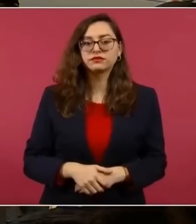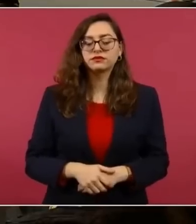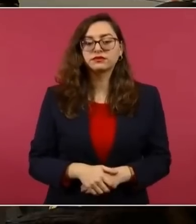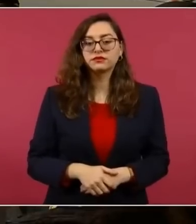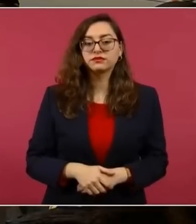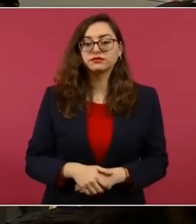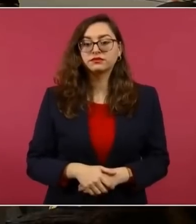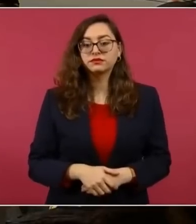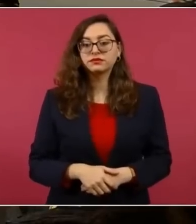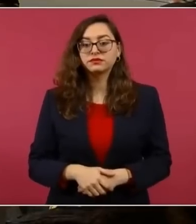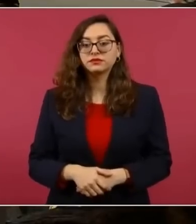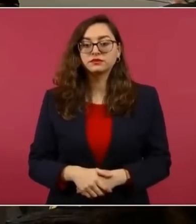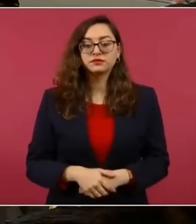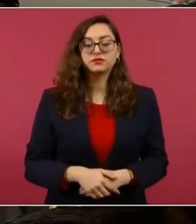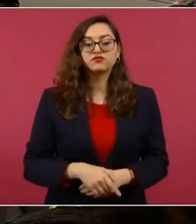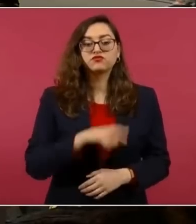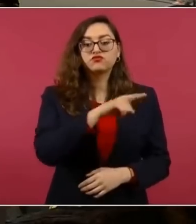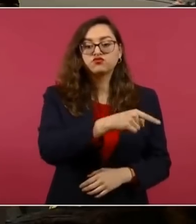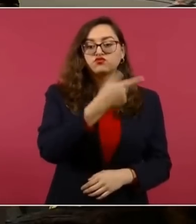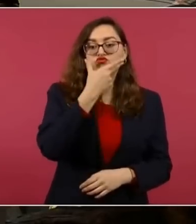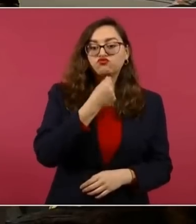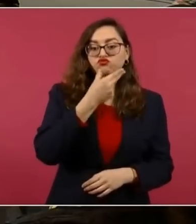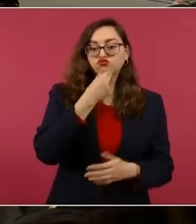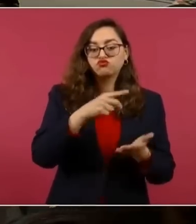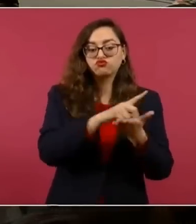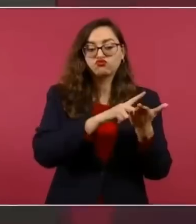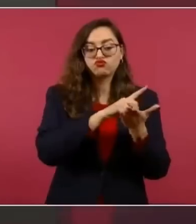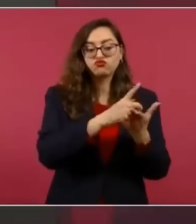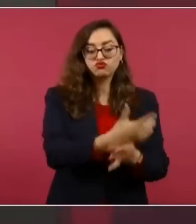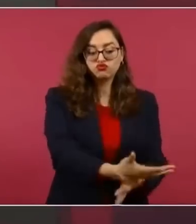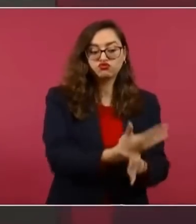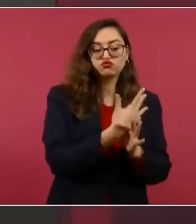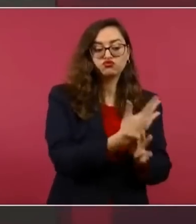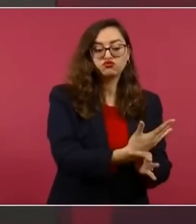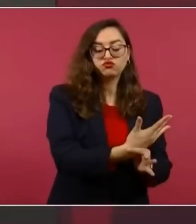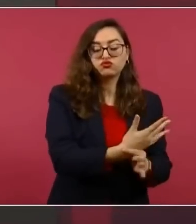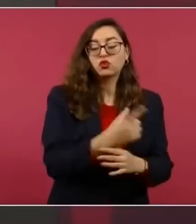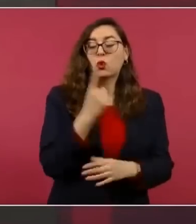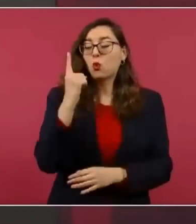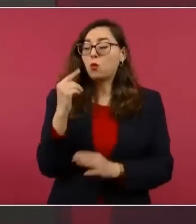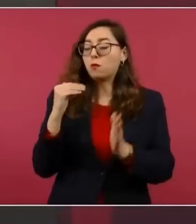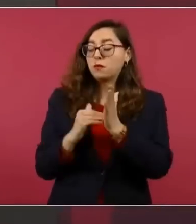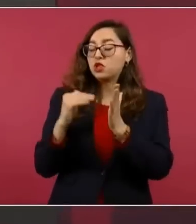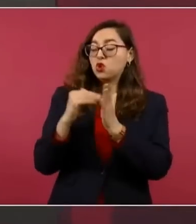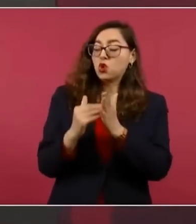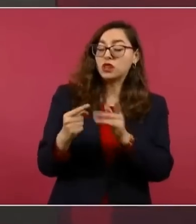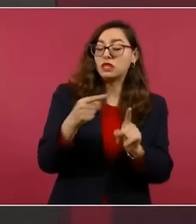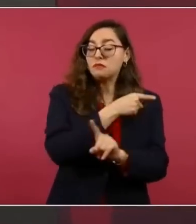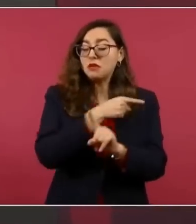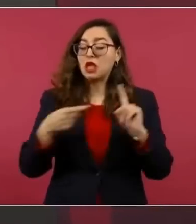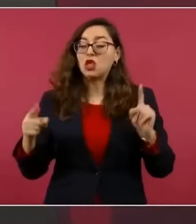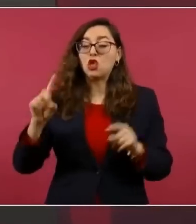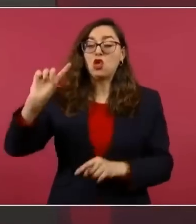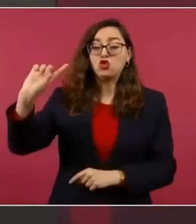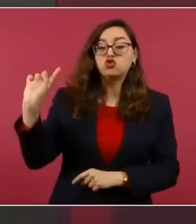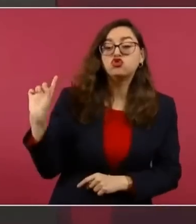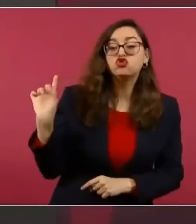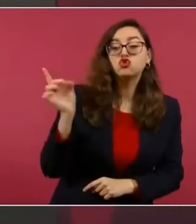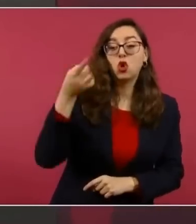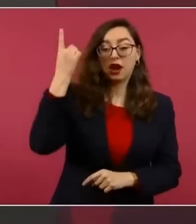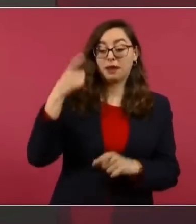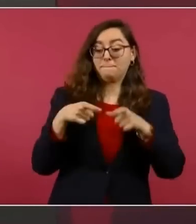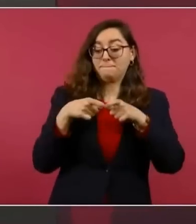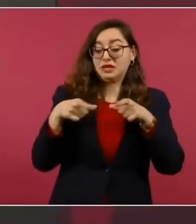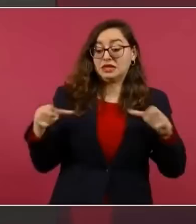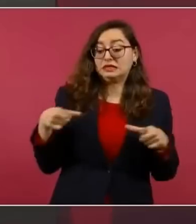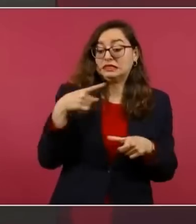un millón y medio de dólares en billetes de 100 dólares. Bueno, un millón de